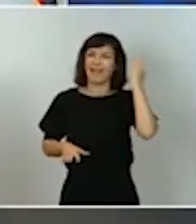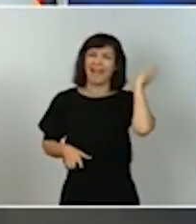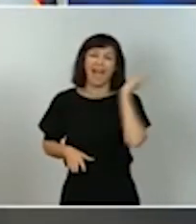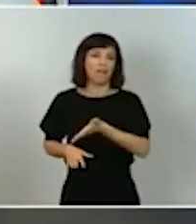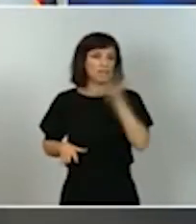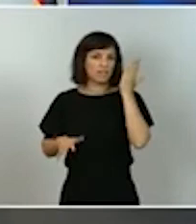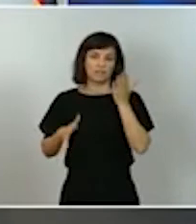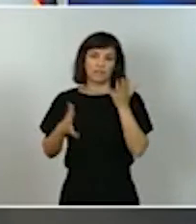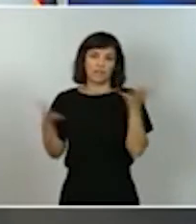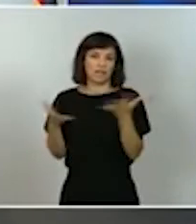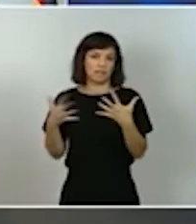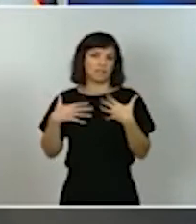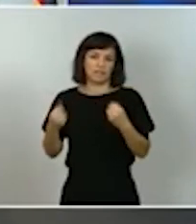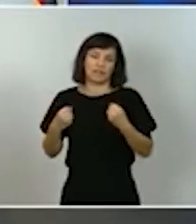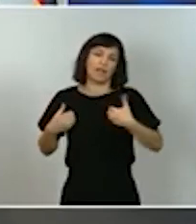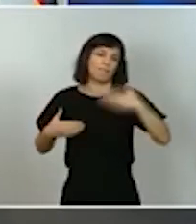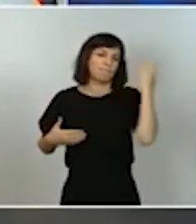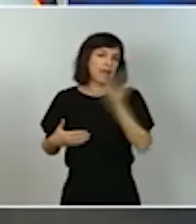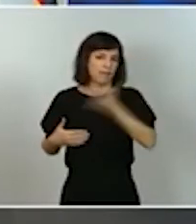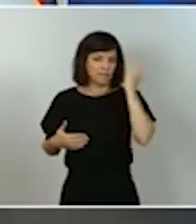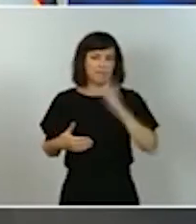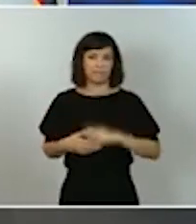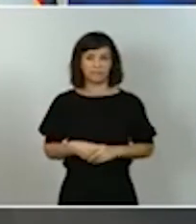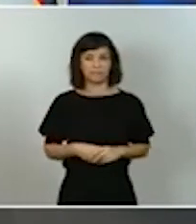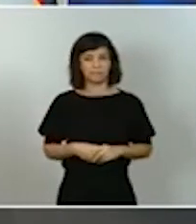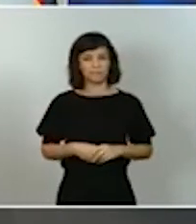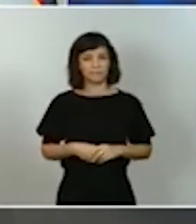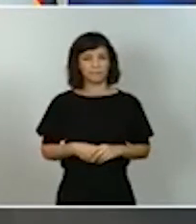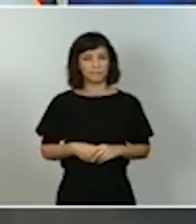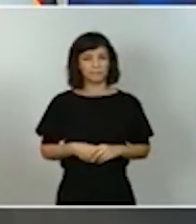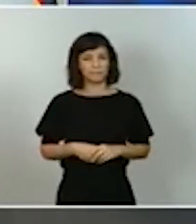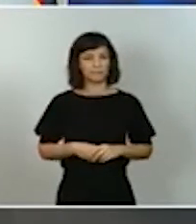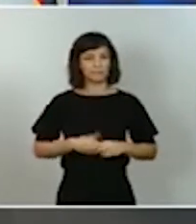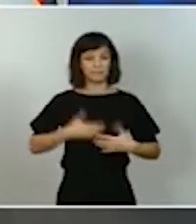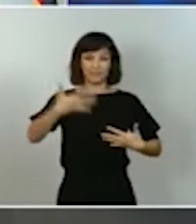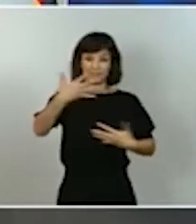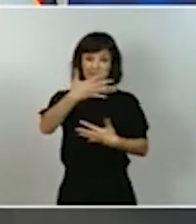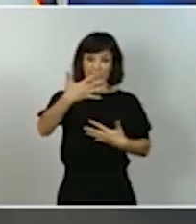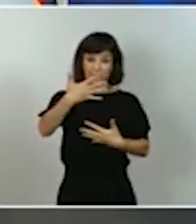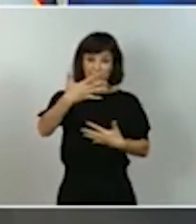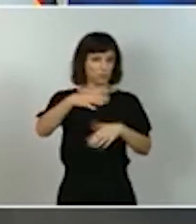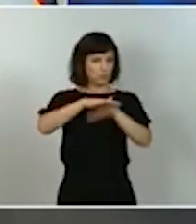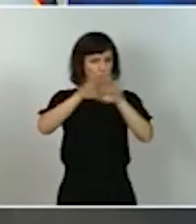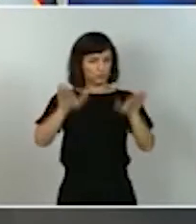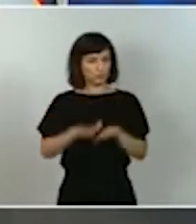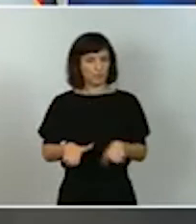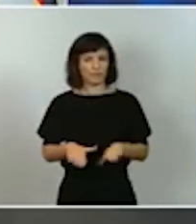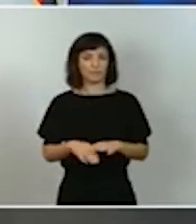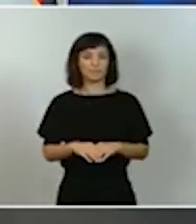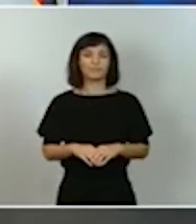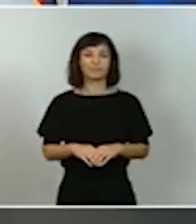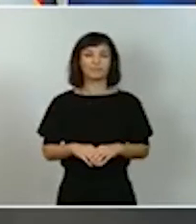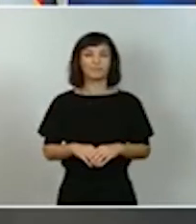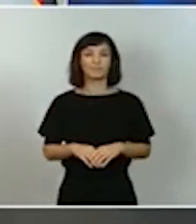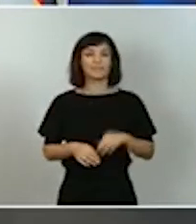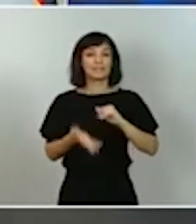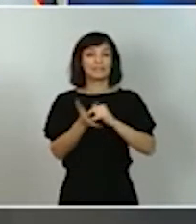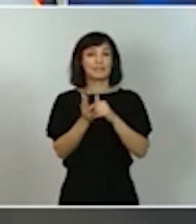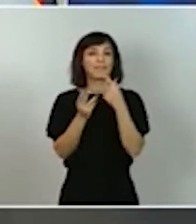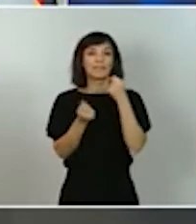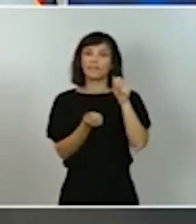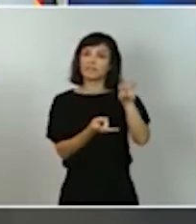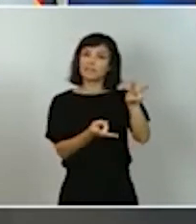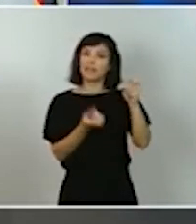sanitaria la décima y última política tractora es la modernización de nuestro sistema fiscal para un